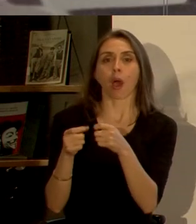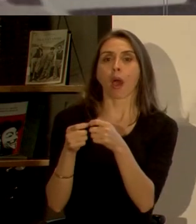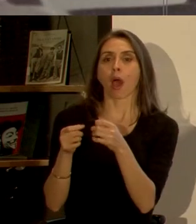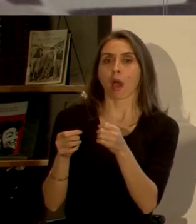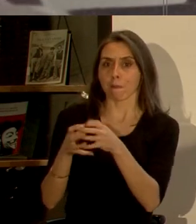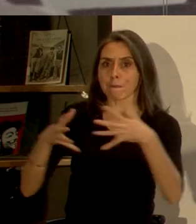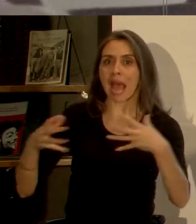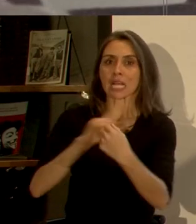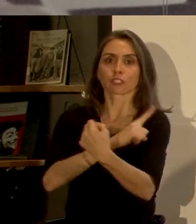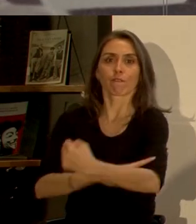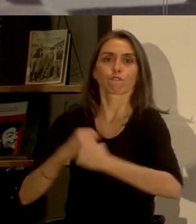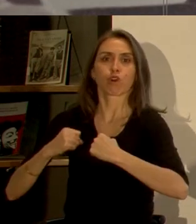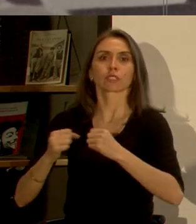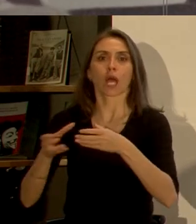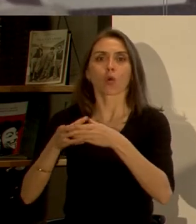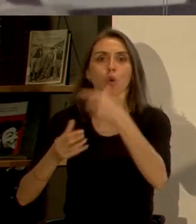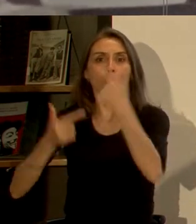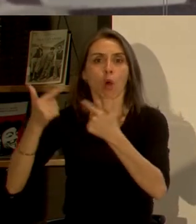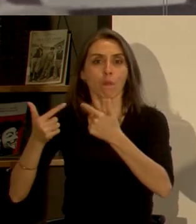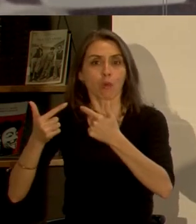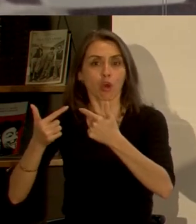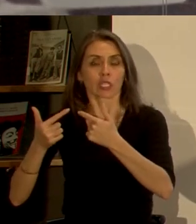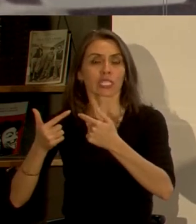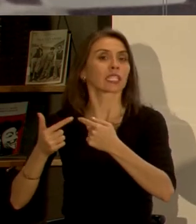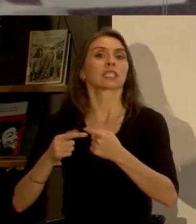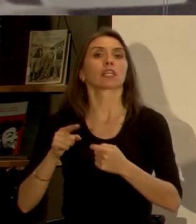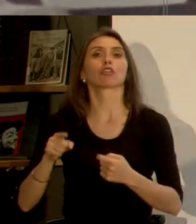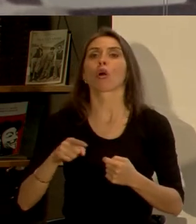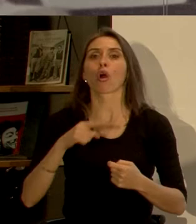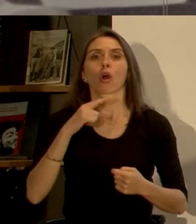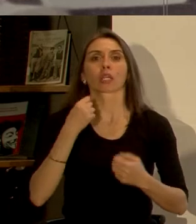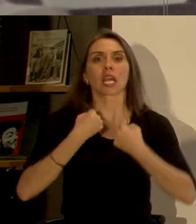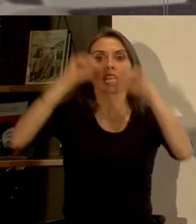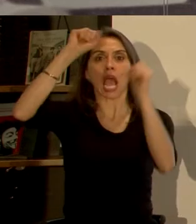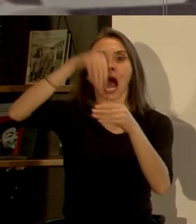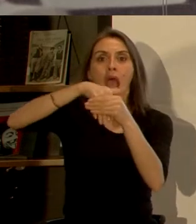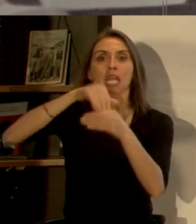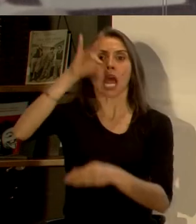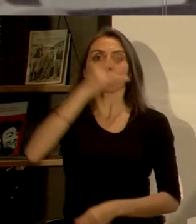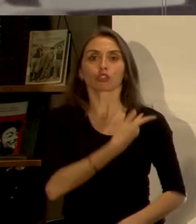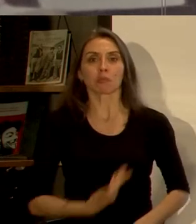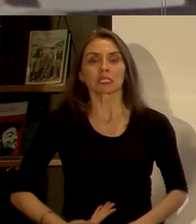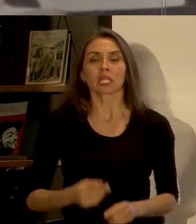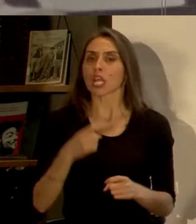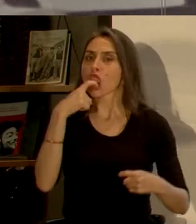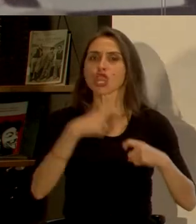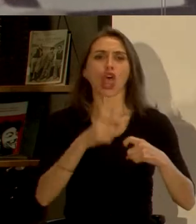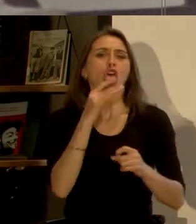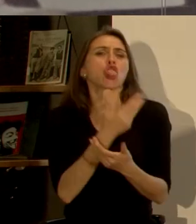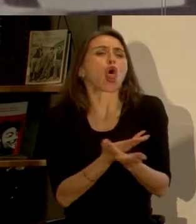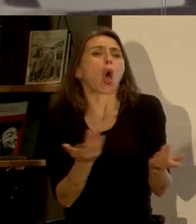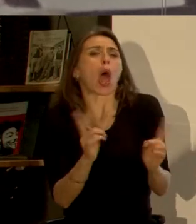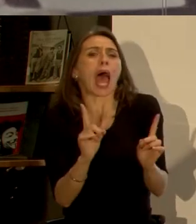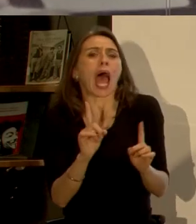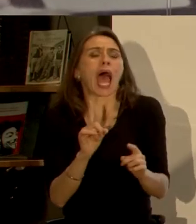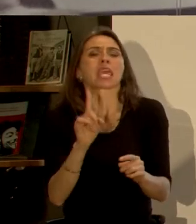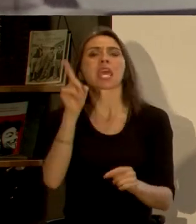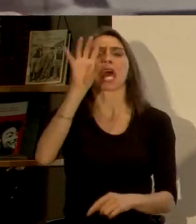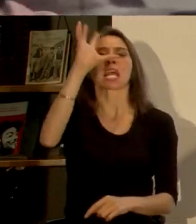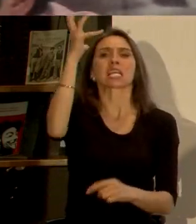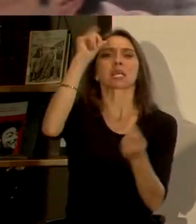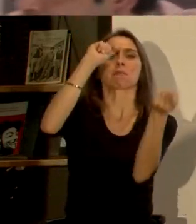sectores políticos que están ganando elecciones, que niegan el cambio climático. ¿Cómo nos enfrentamos a estas complejidades?